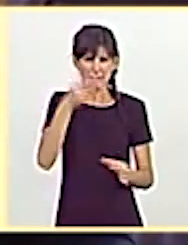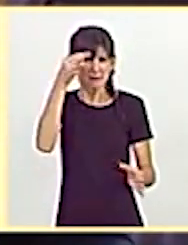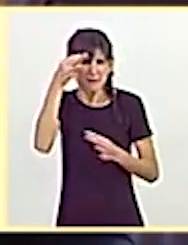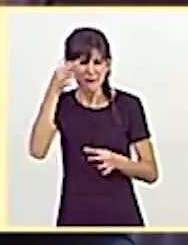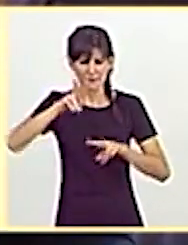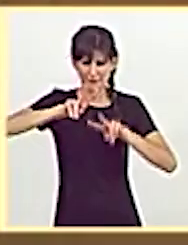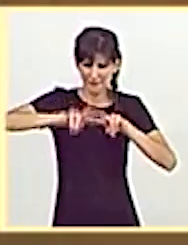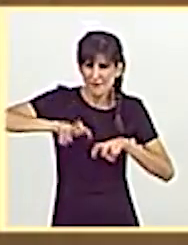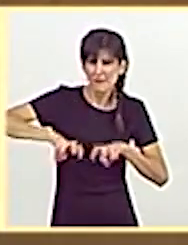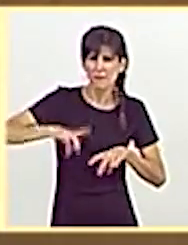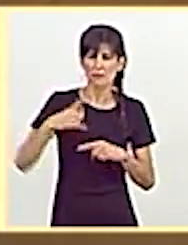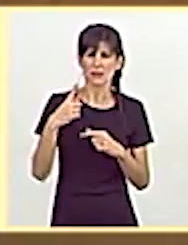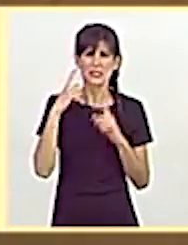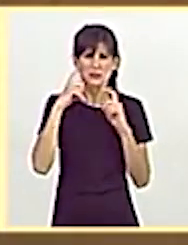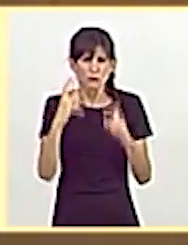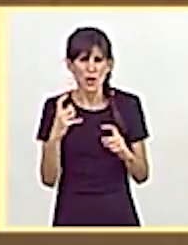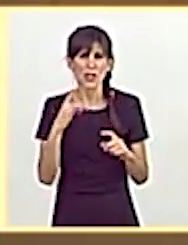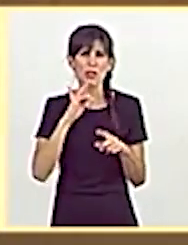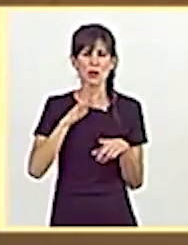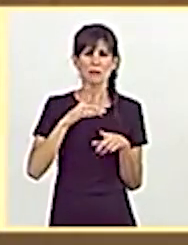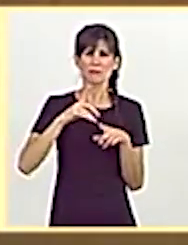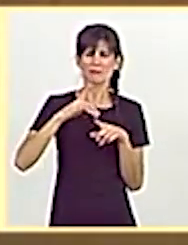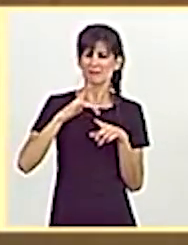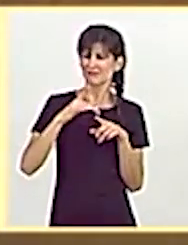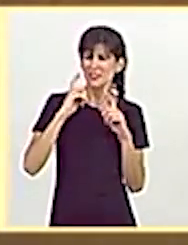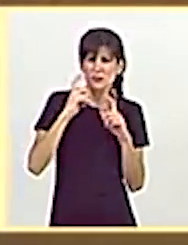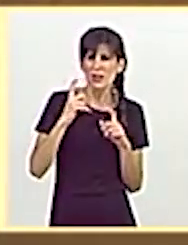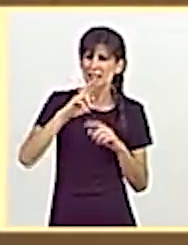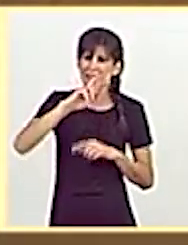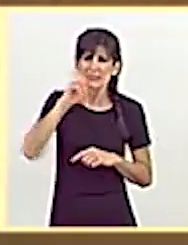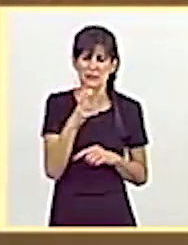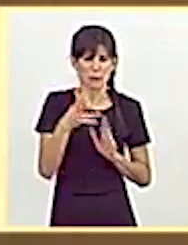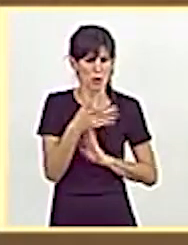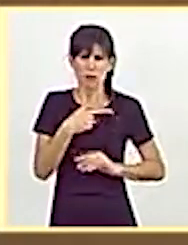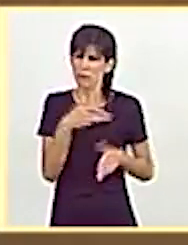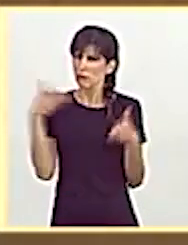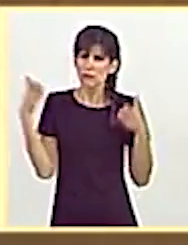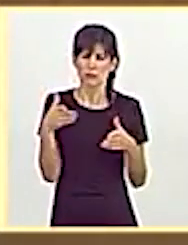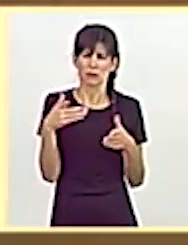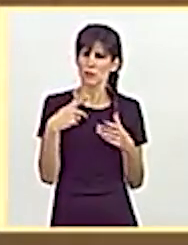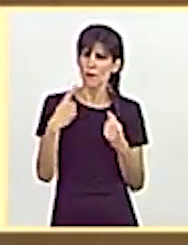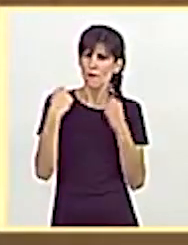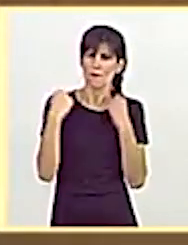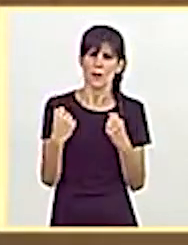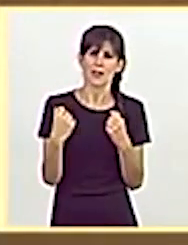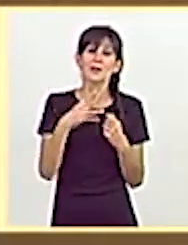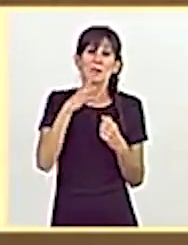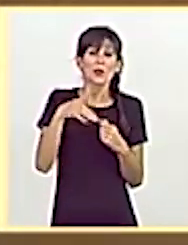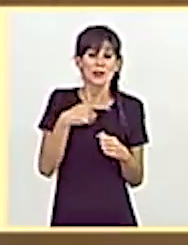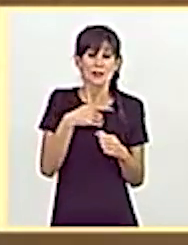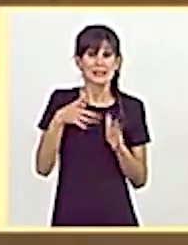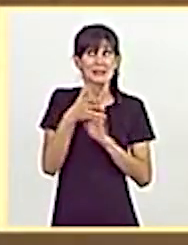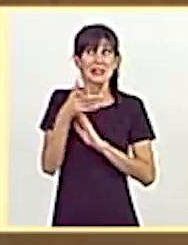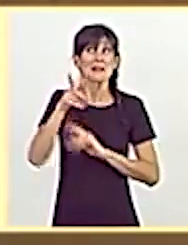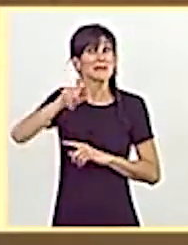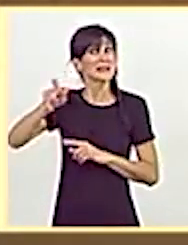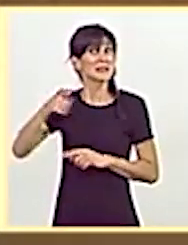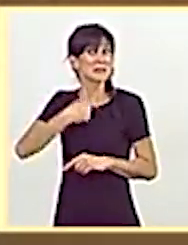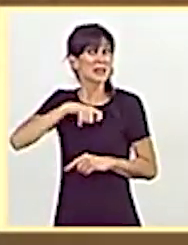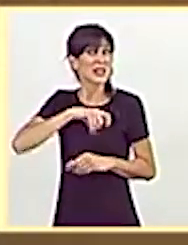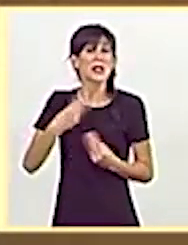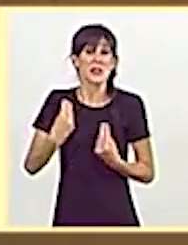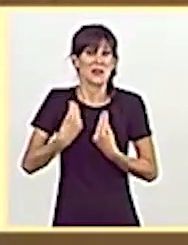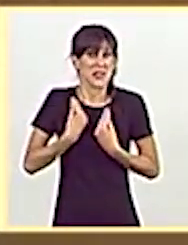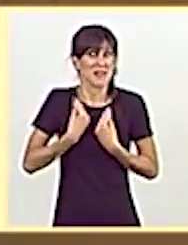identificación, de esfuerzo de todo tipo. Pero nos empeñaremos con todas nuestras fuerzas, porque esos compatriotas que